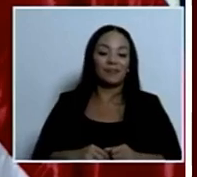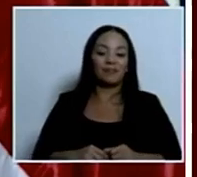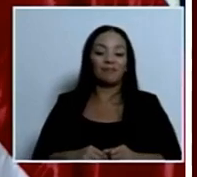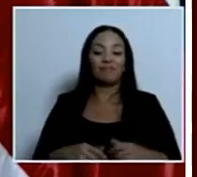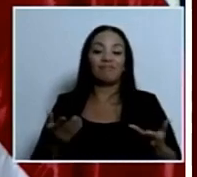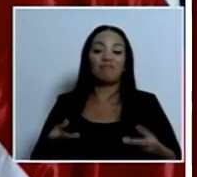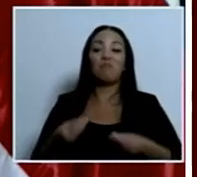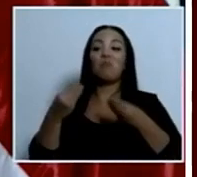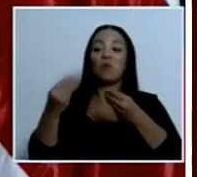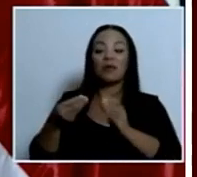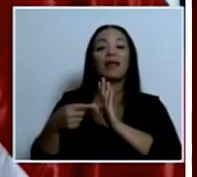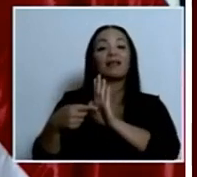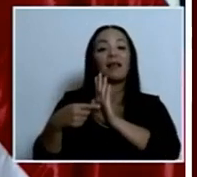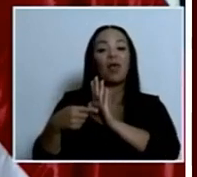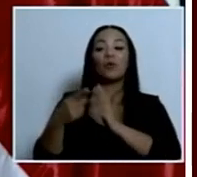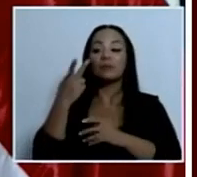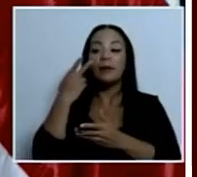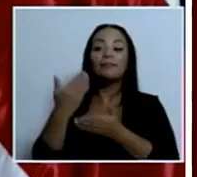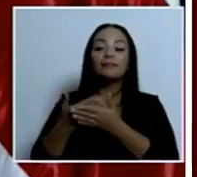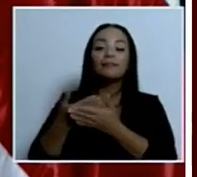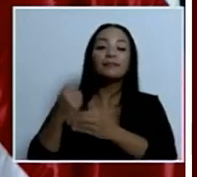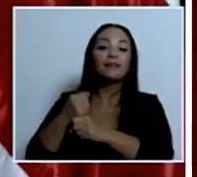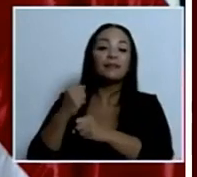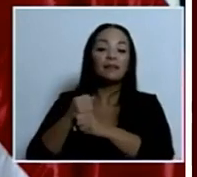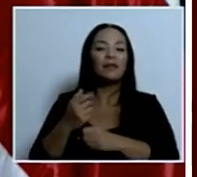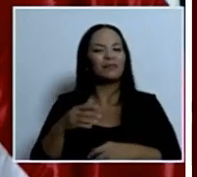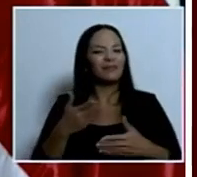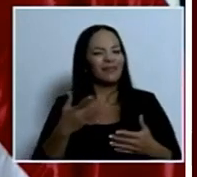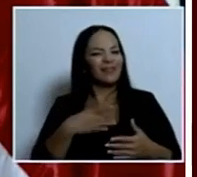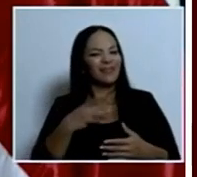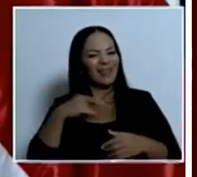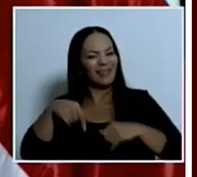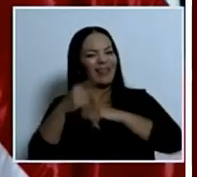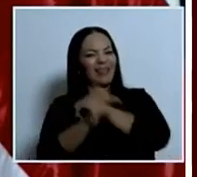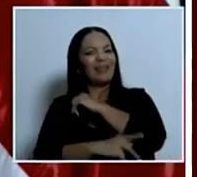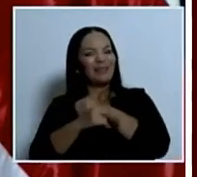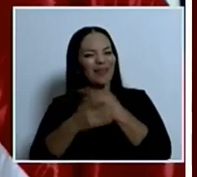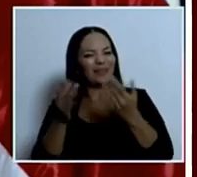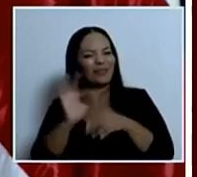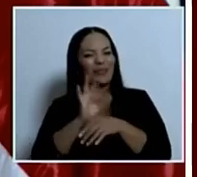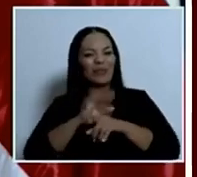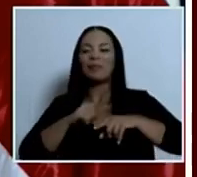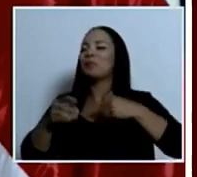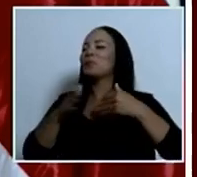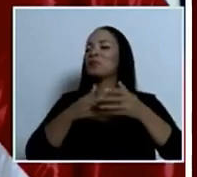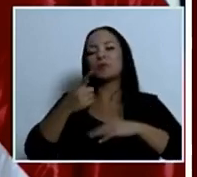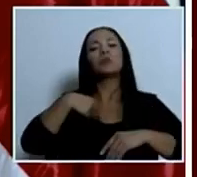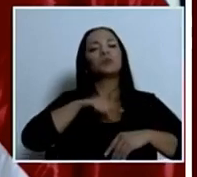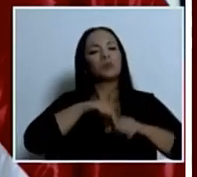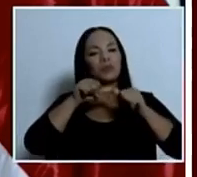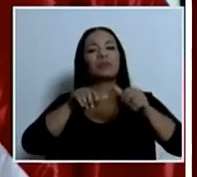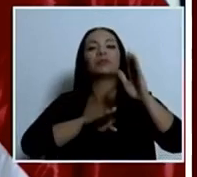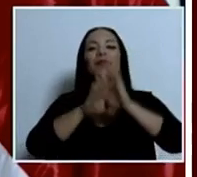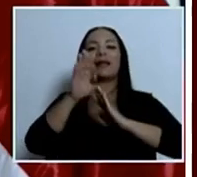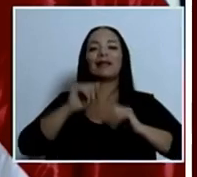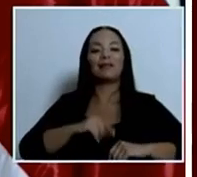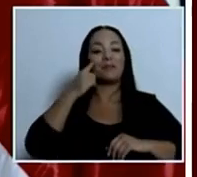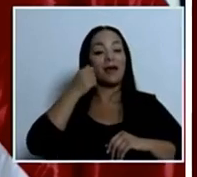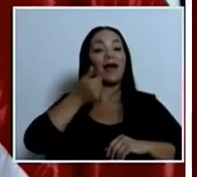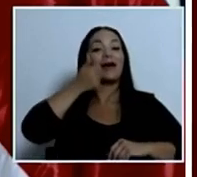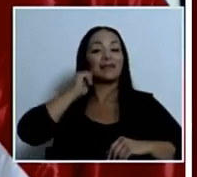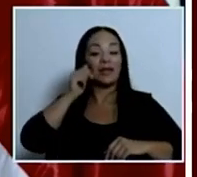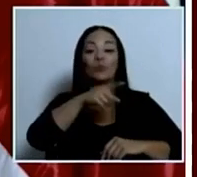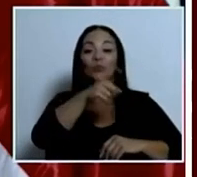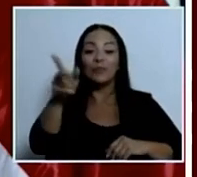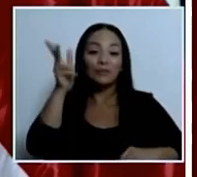indicadores de desempeño simpático a este país, pero seguimos adelante. Ayer ustedes me oyeron hablar a